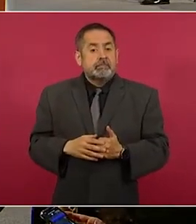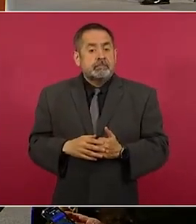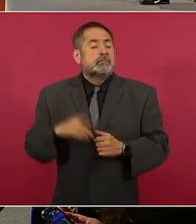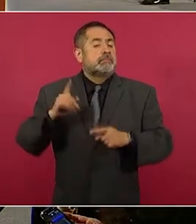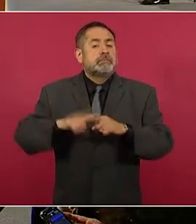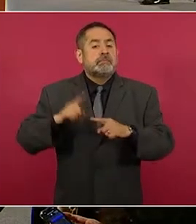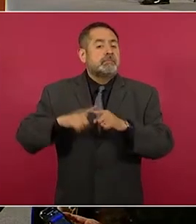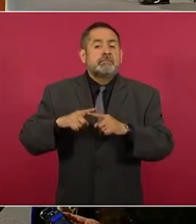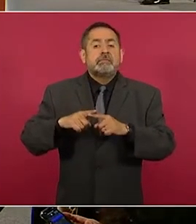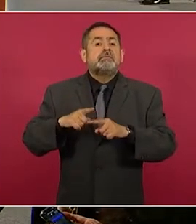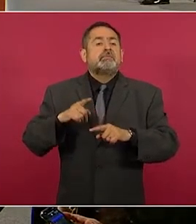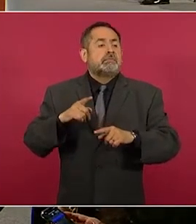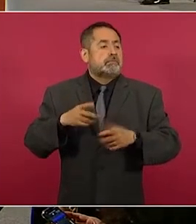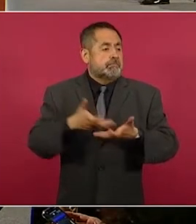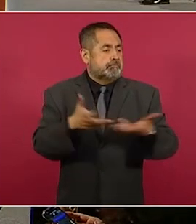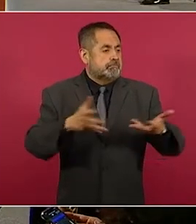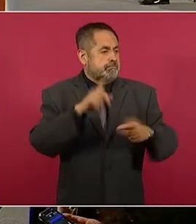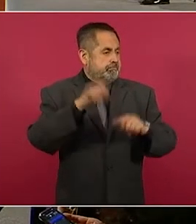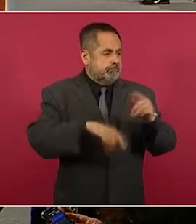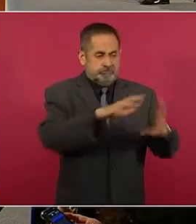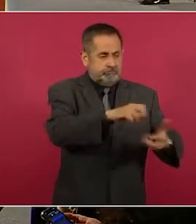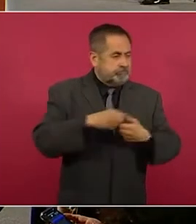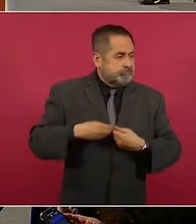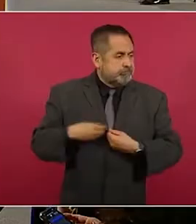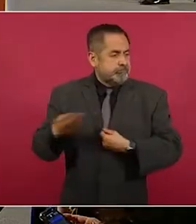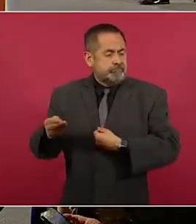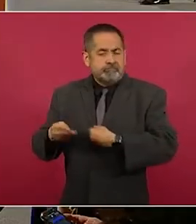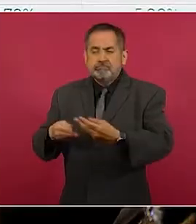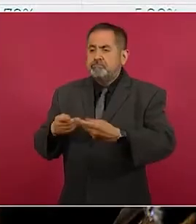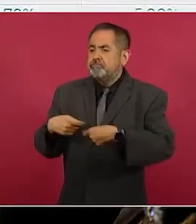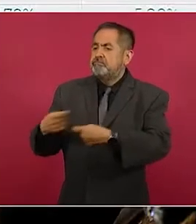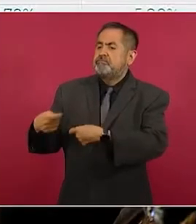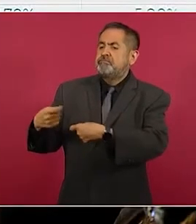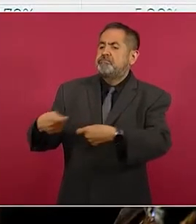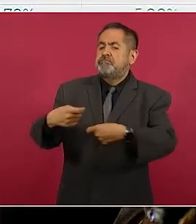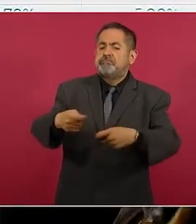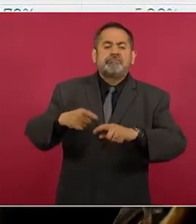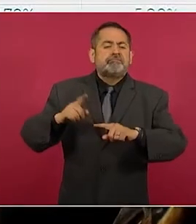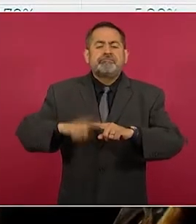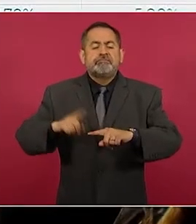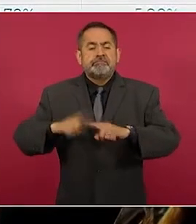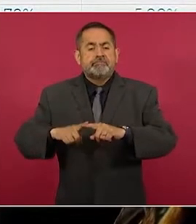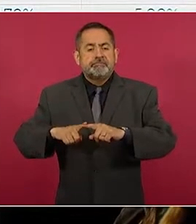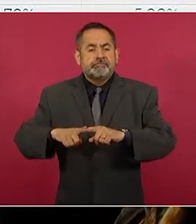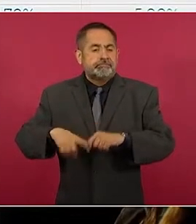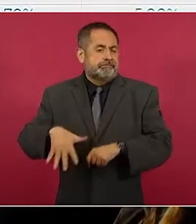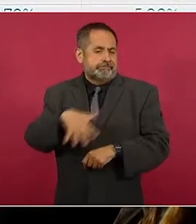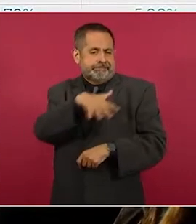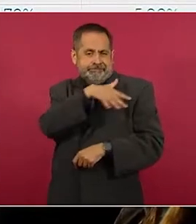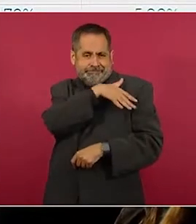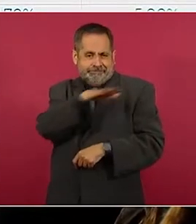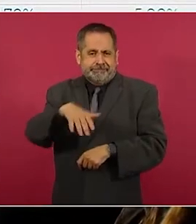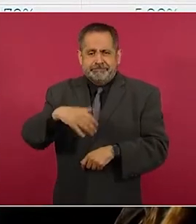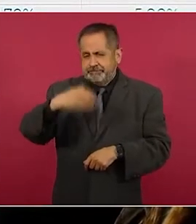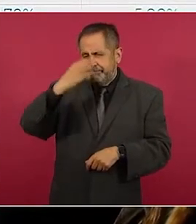reparto agrario fue el general Cárdenas, aunque